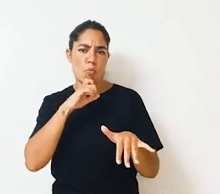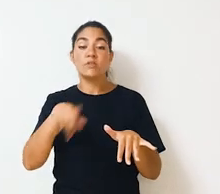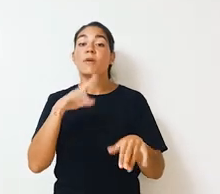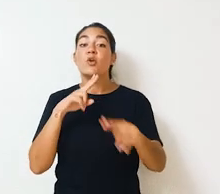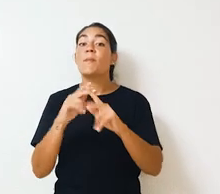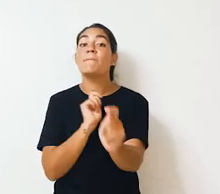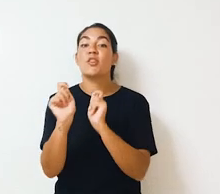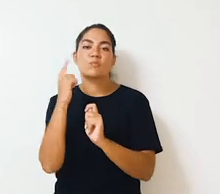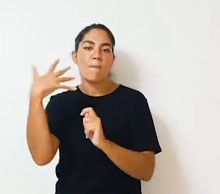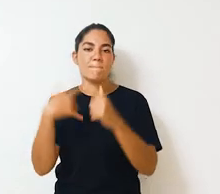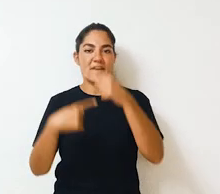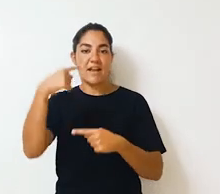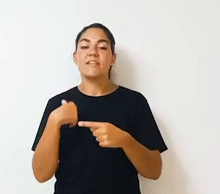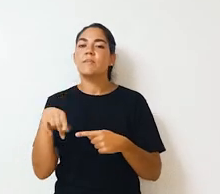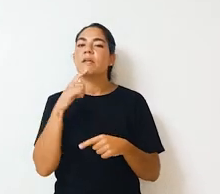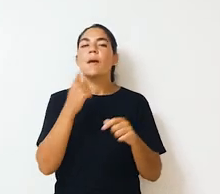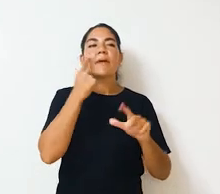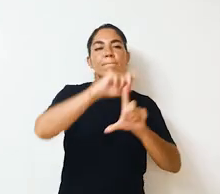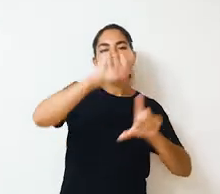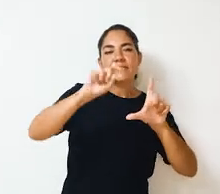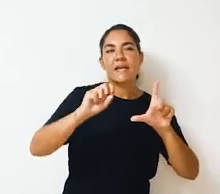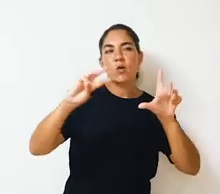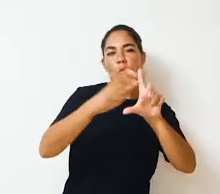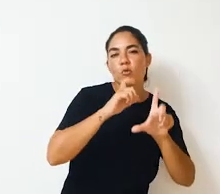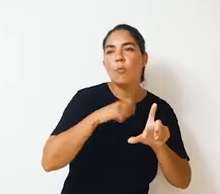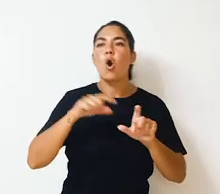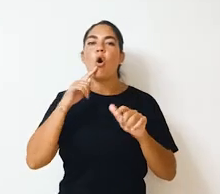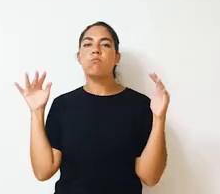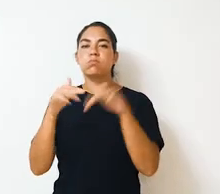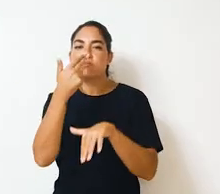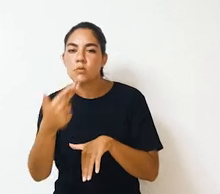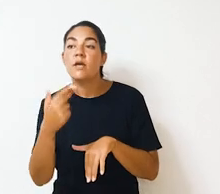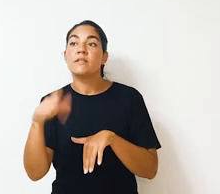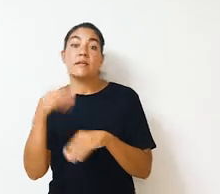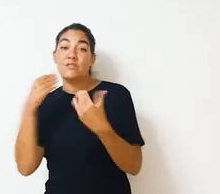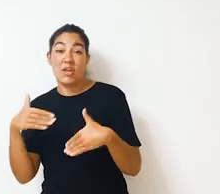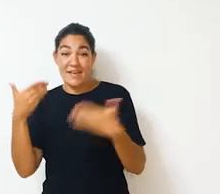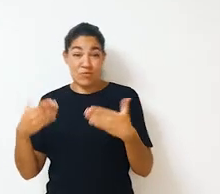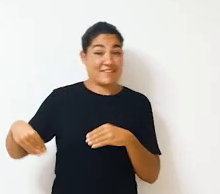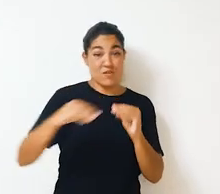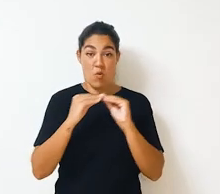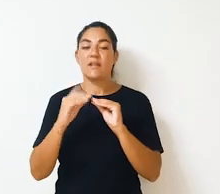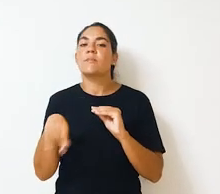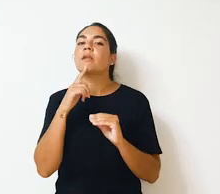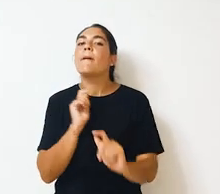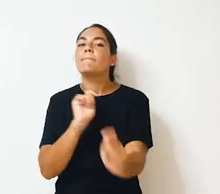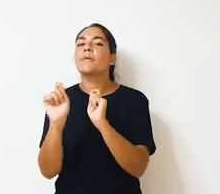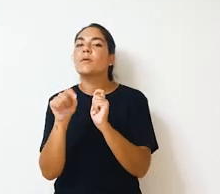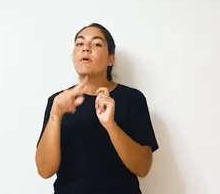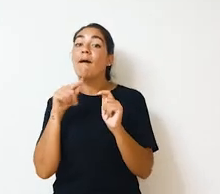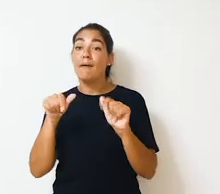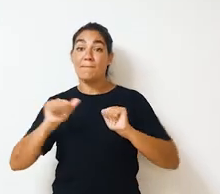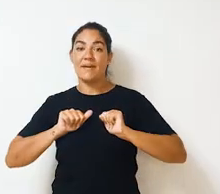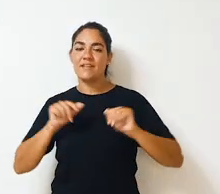apostando por lo que ya llaman el periodismo viral, donde conocer las métricas web y la audiencia en tiempo real es tan importante como la propia historia. El título también ofrece